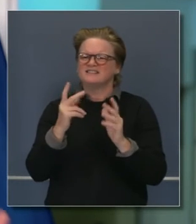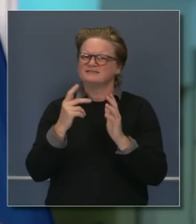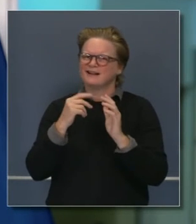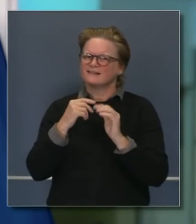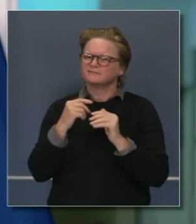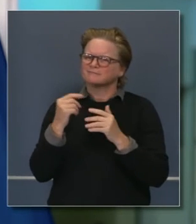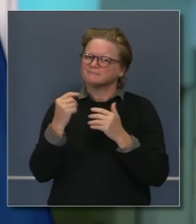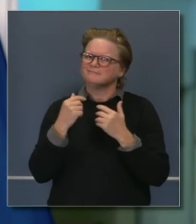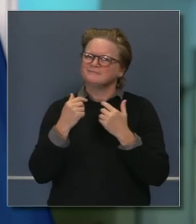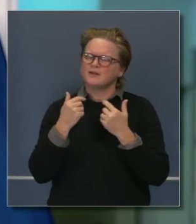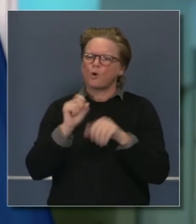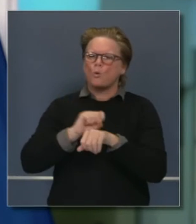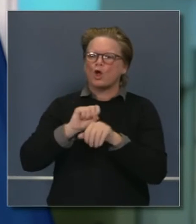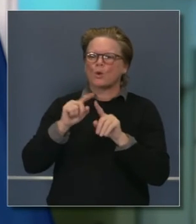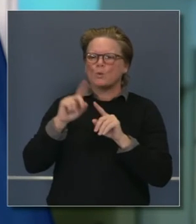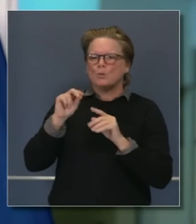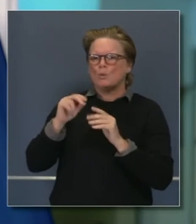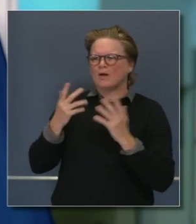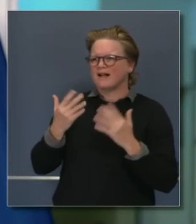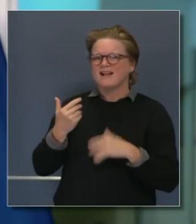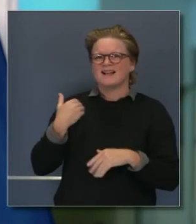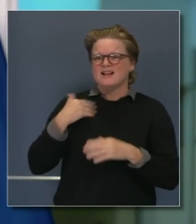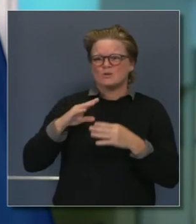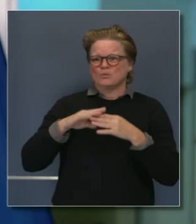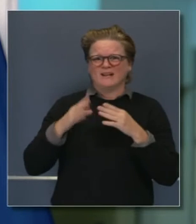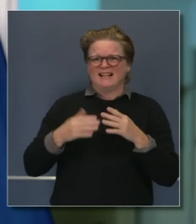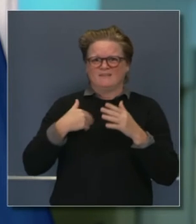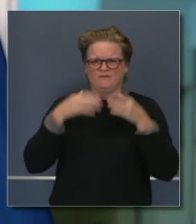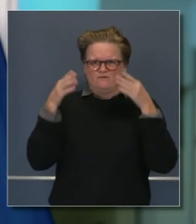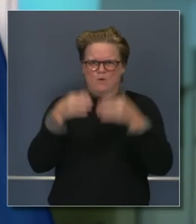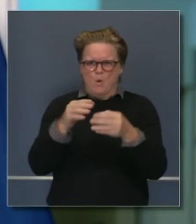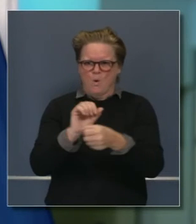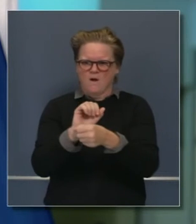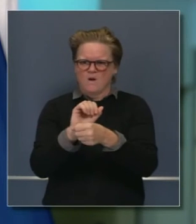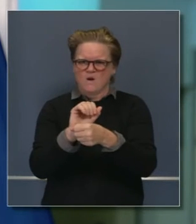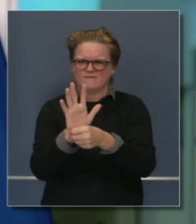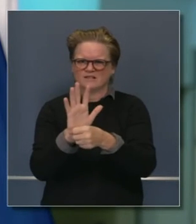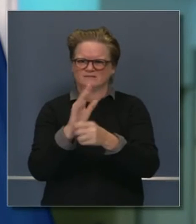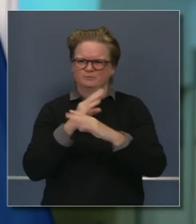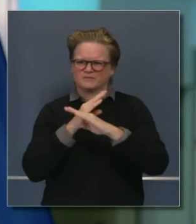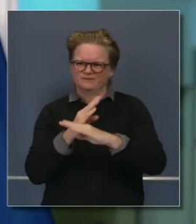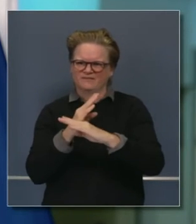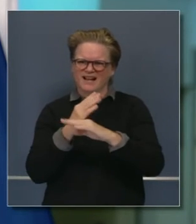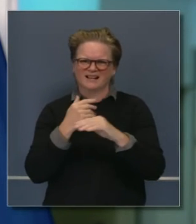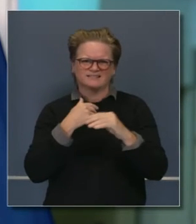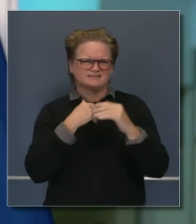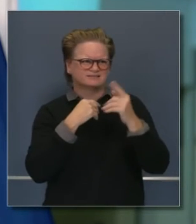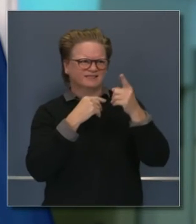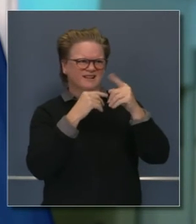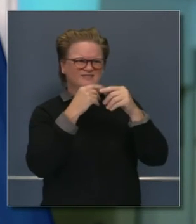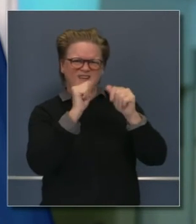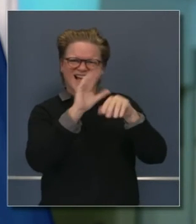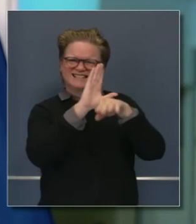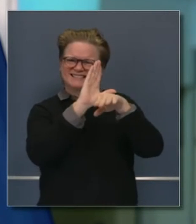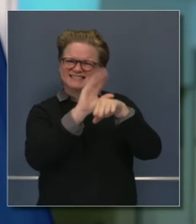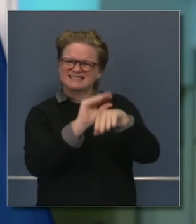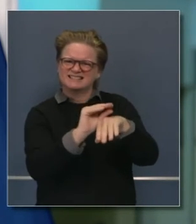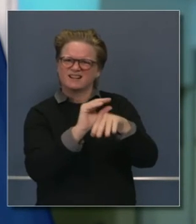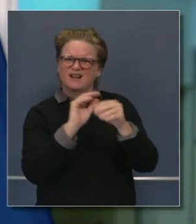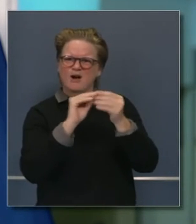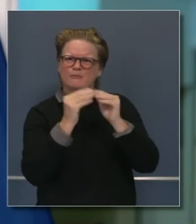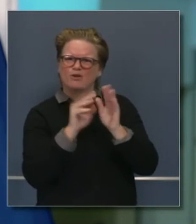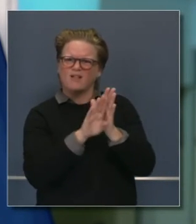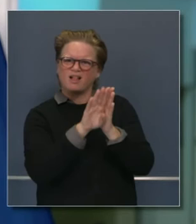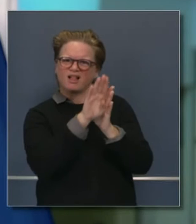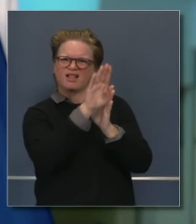concentrado en eso. Estaba concentrado en ver estos índices aumentar. Y estoy preocupado por ello. 3.7%